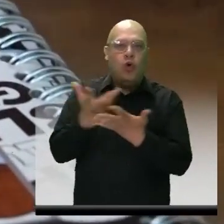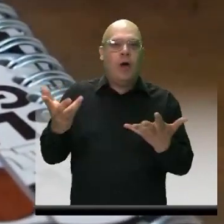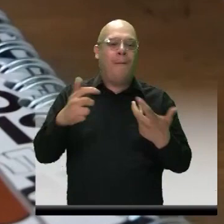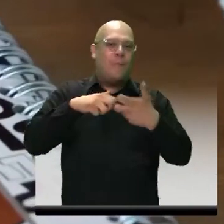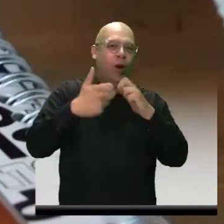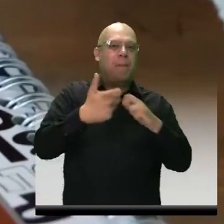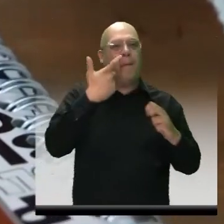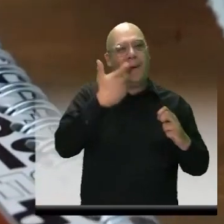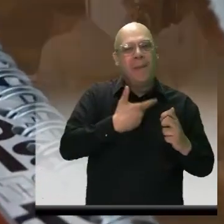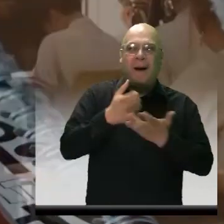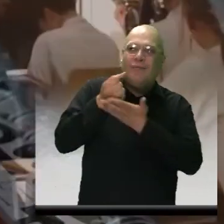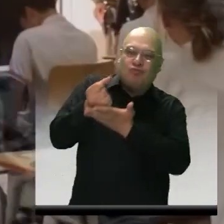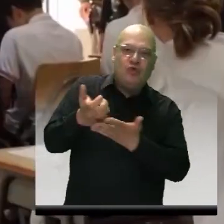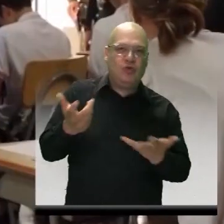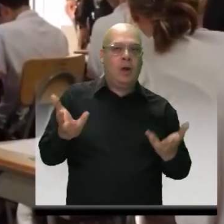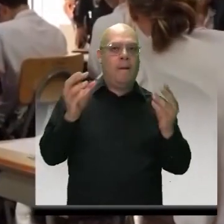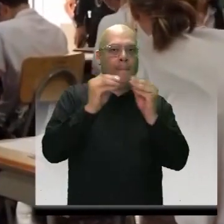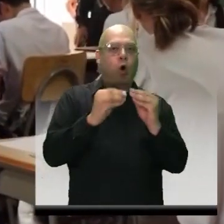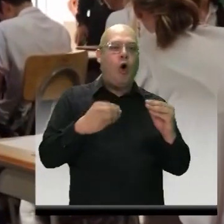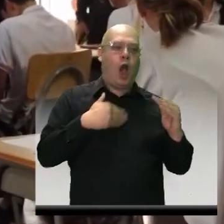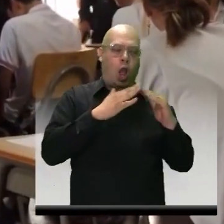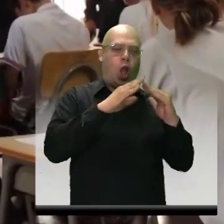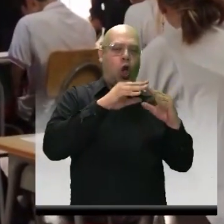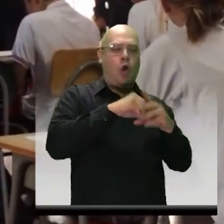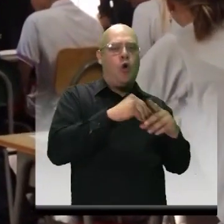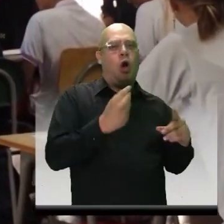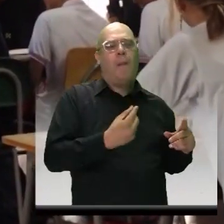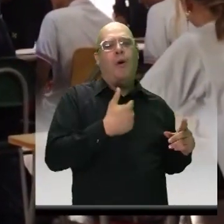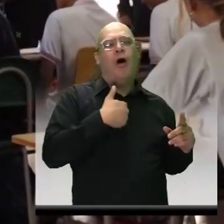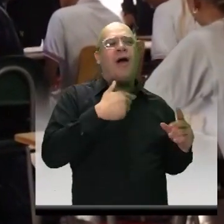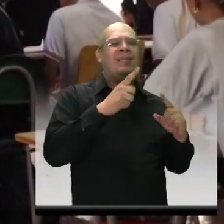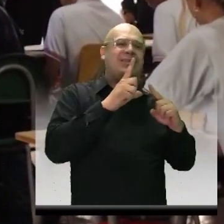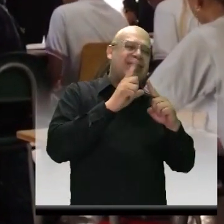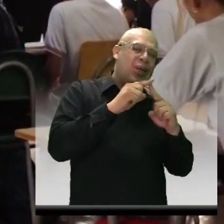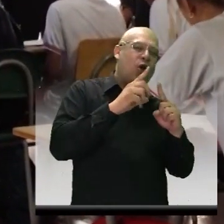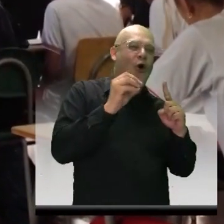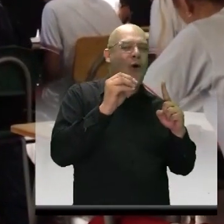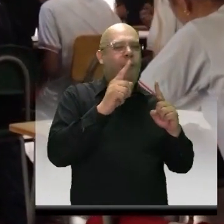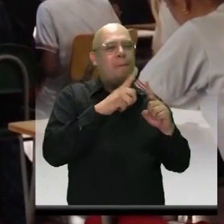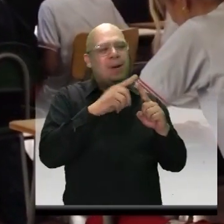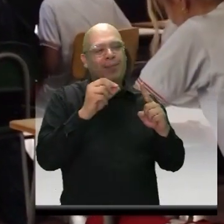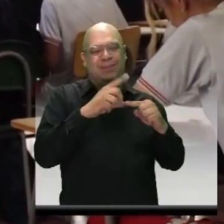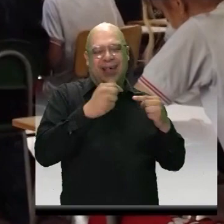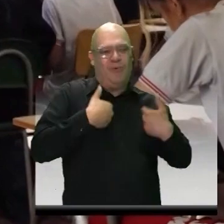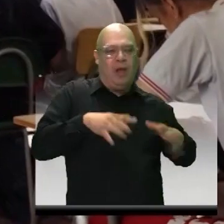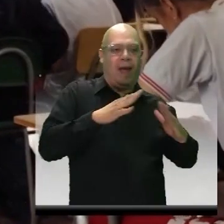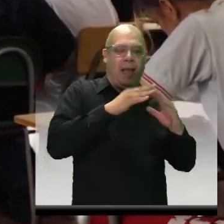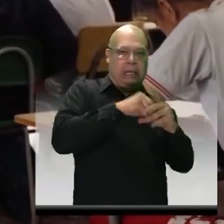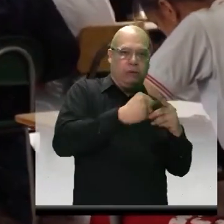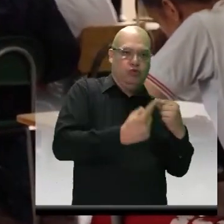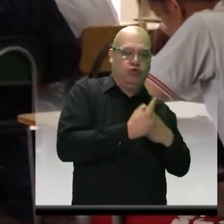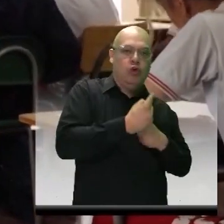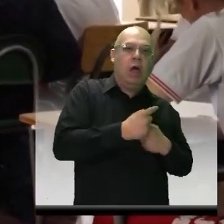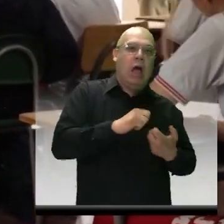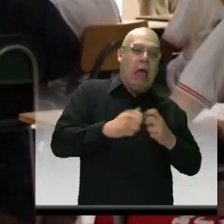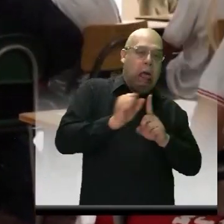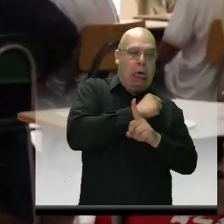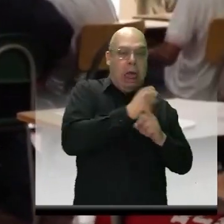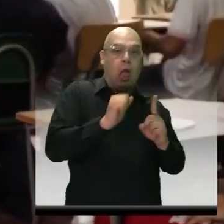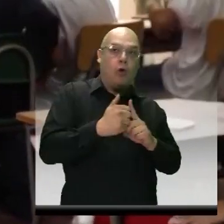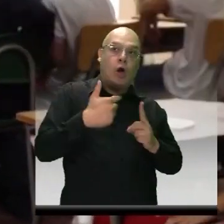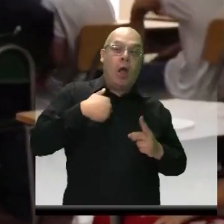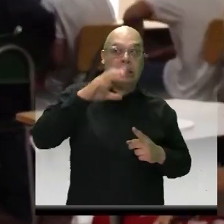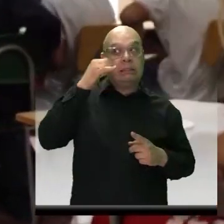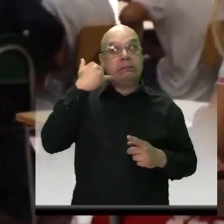papás, o los que no vivan con ellos, que vivan con algún familiar y estén haciendo, los estén maltratando, estén